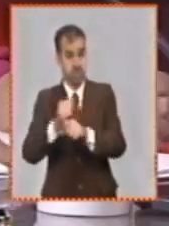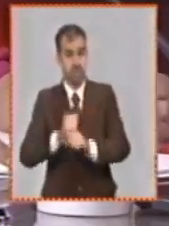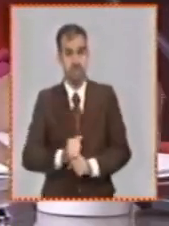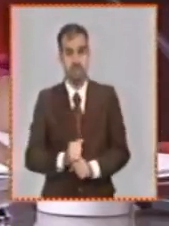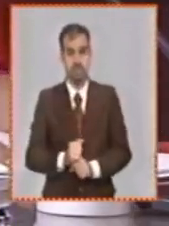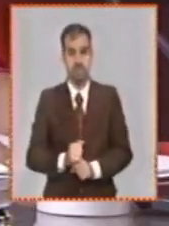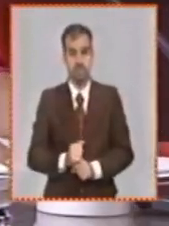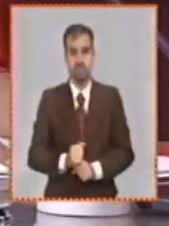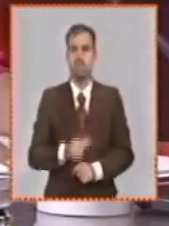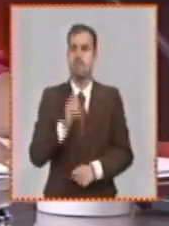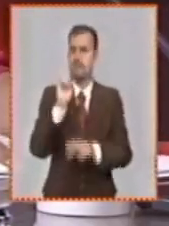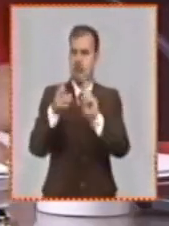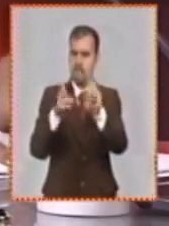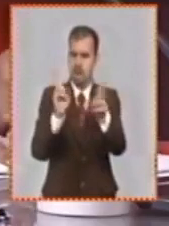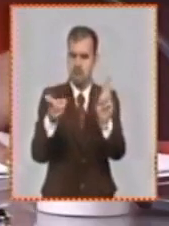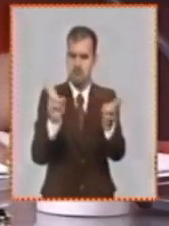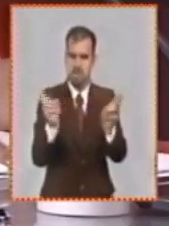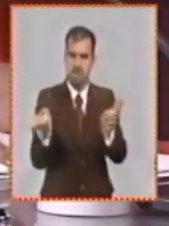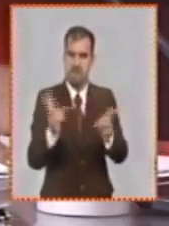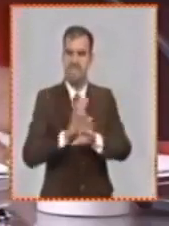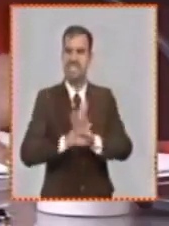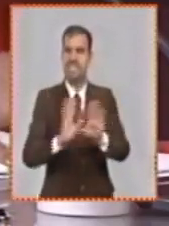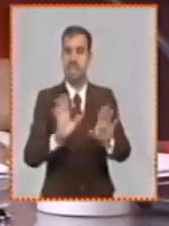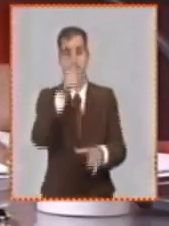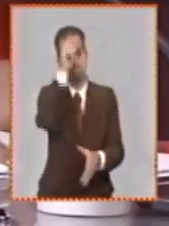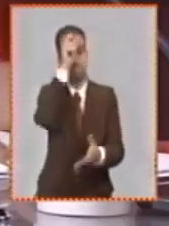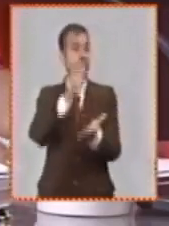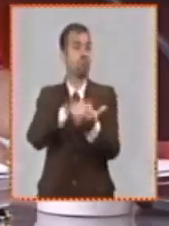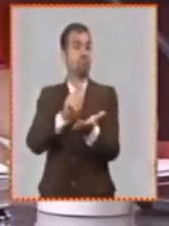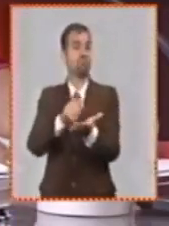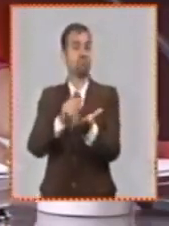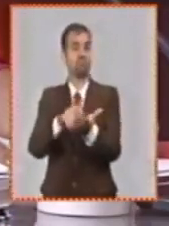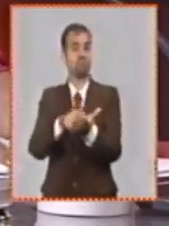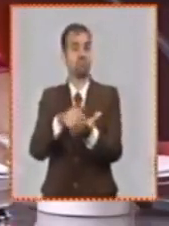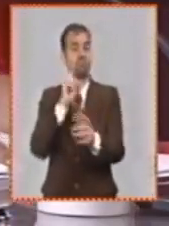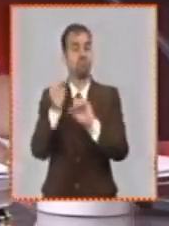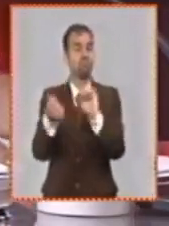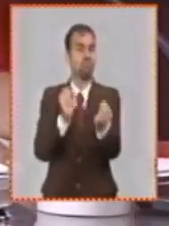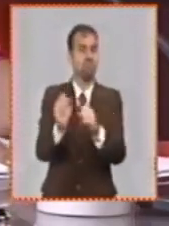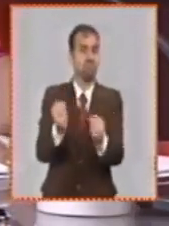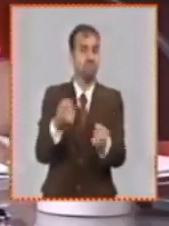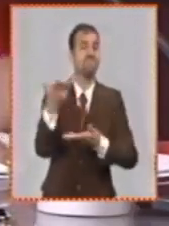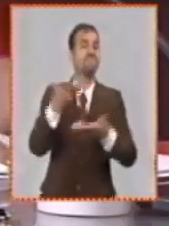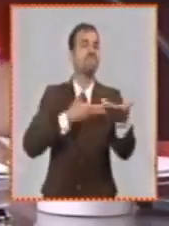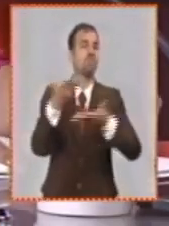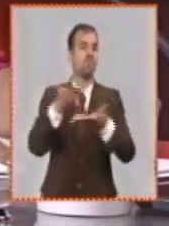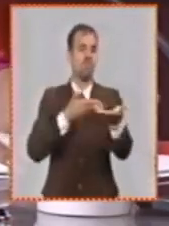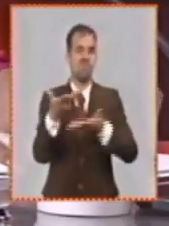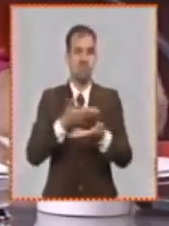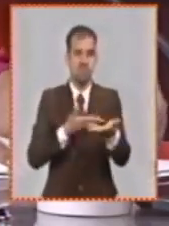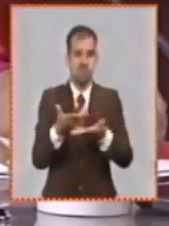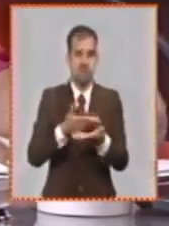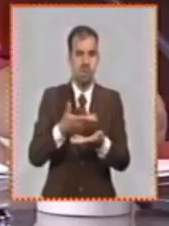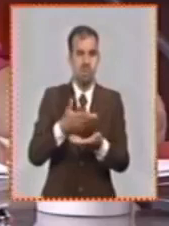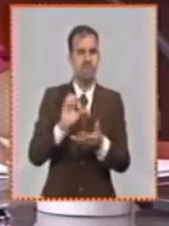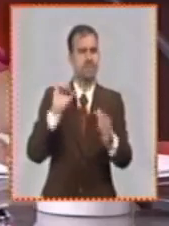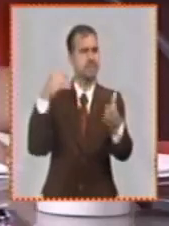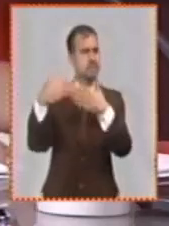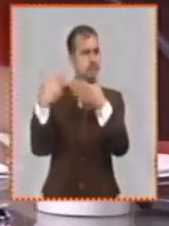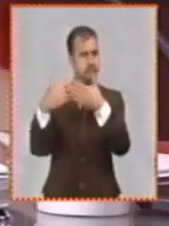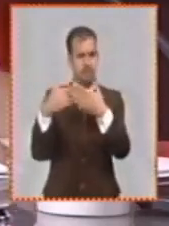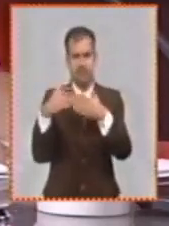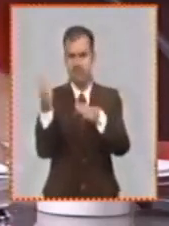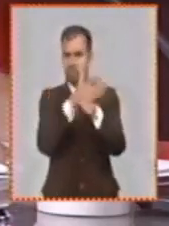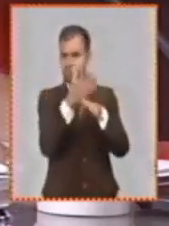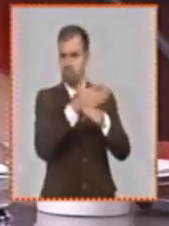se indicó un conjunto de inspecciones al comercio minorista a todas las actividades de